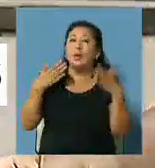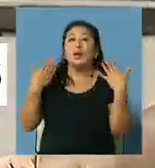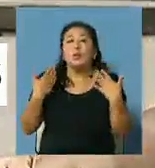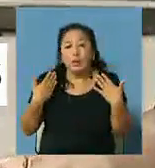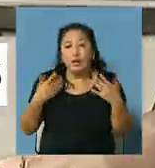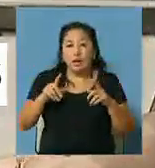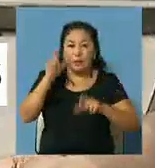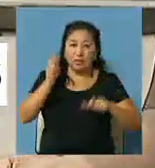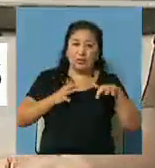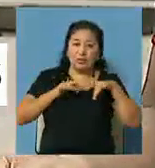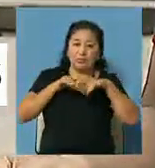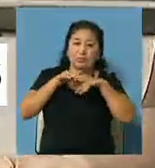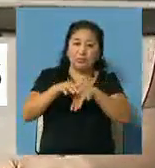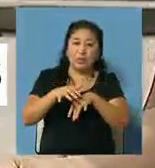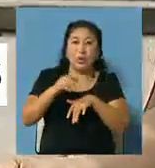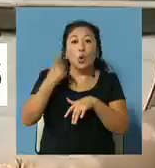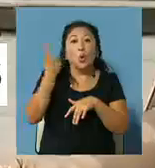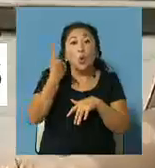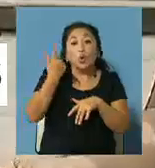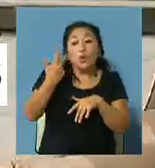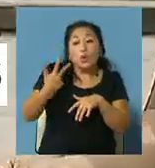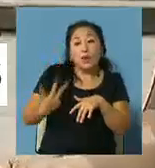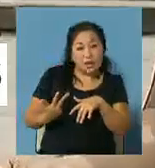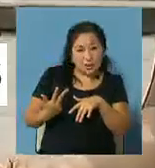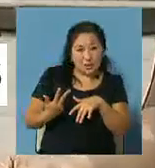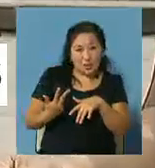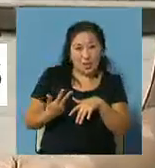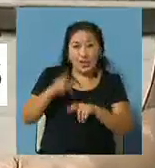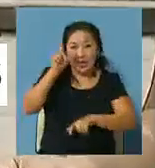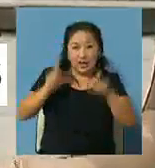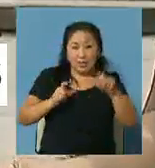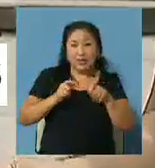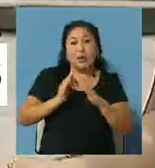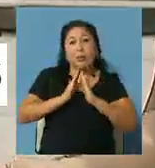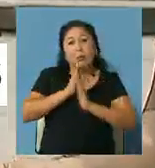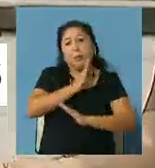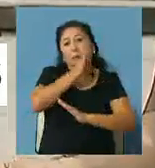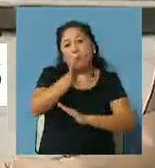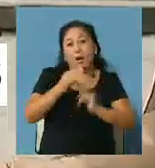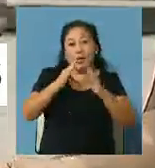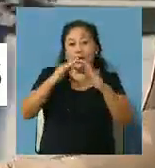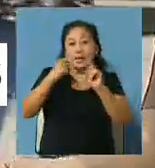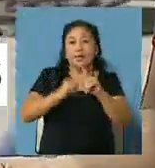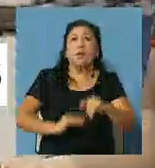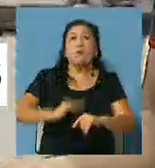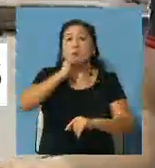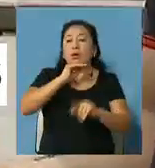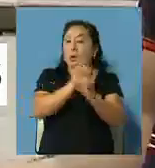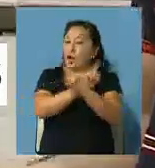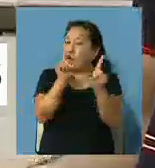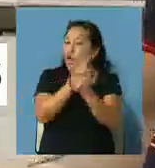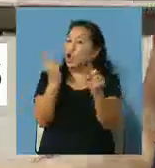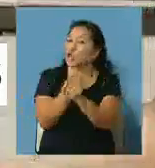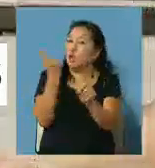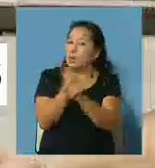posibilidad para que un tercio, digamos de la capacidad estén en cada una de las iglesias llenadas no podemos tener un